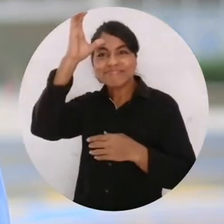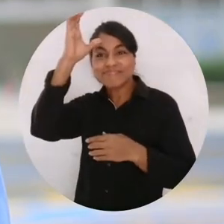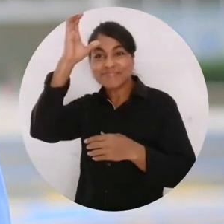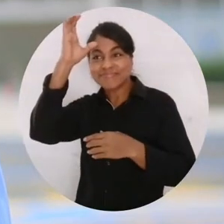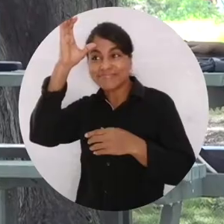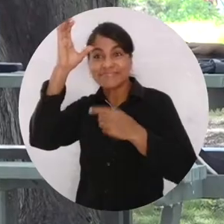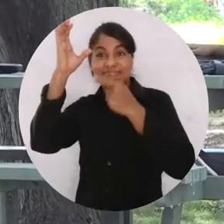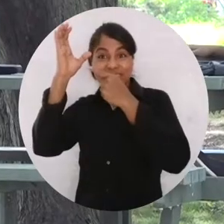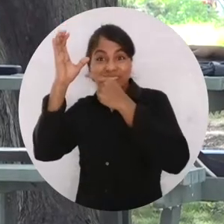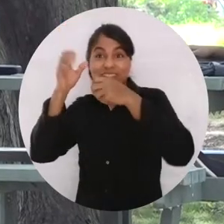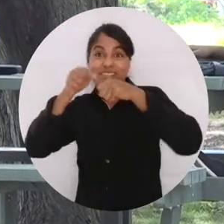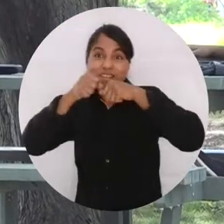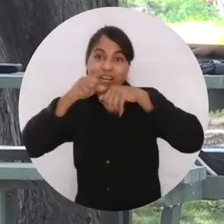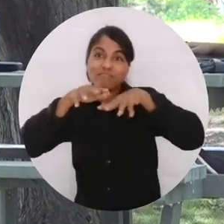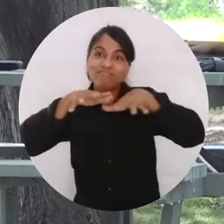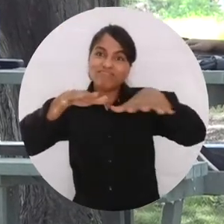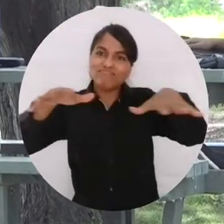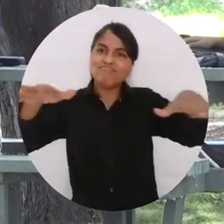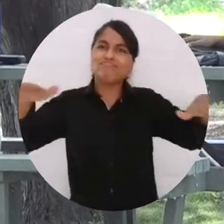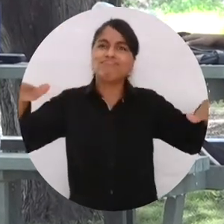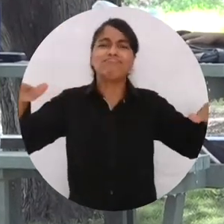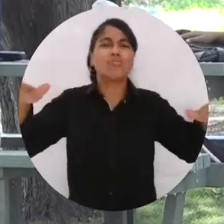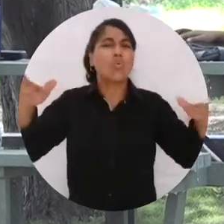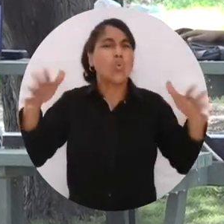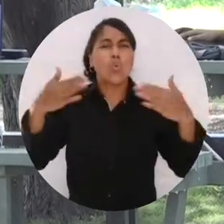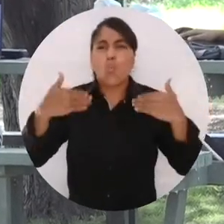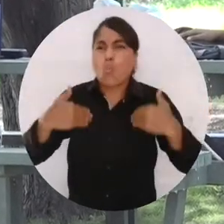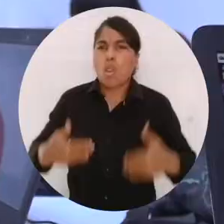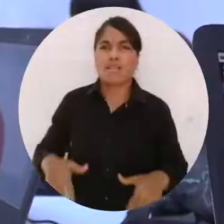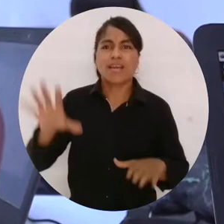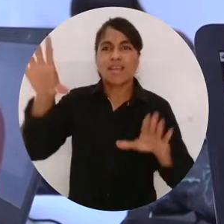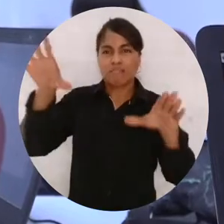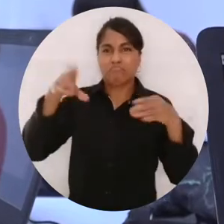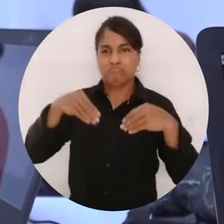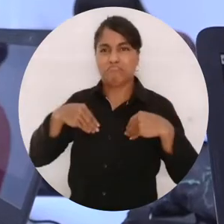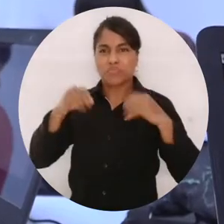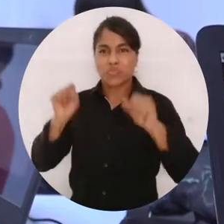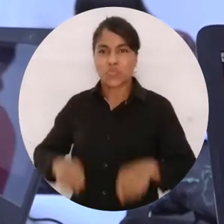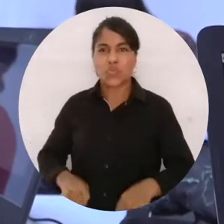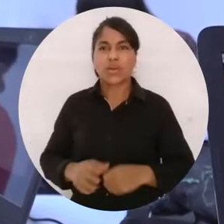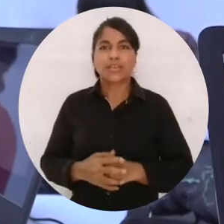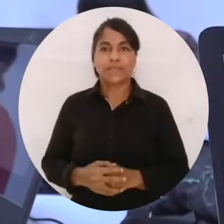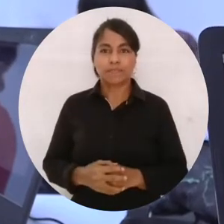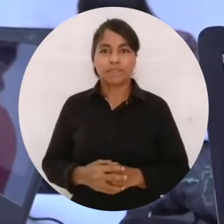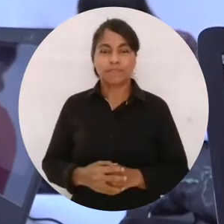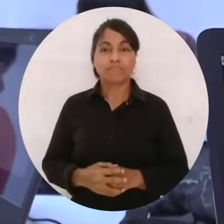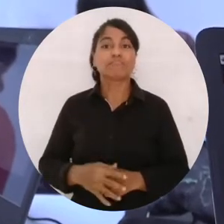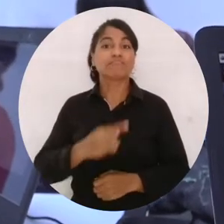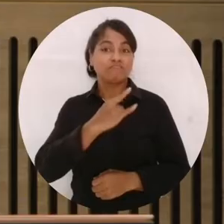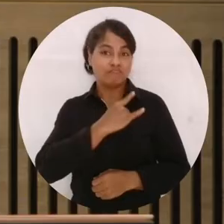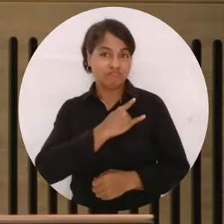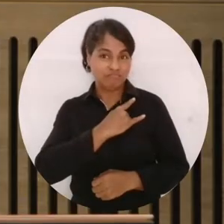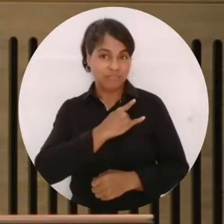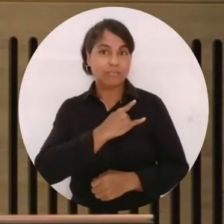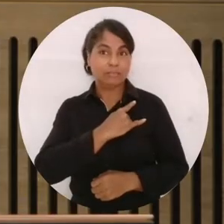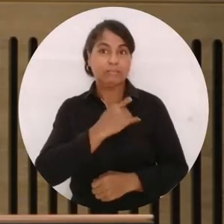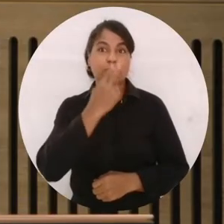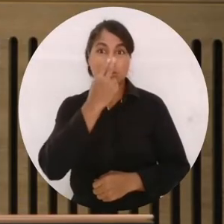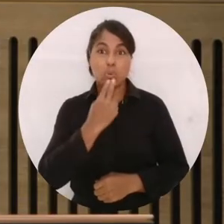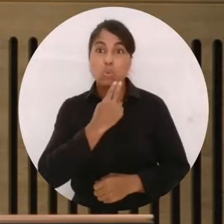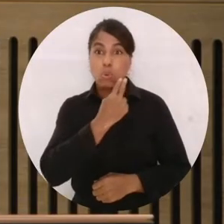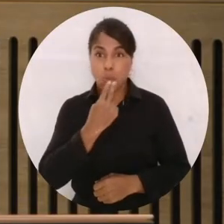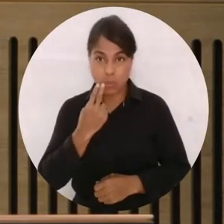se está haciendo al momento de transferirlo se pueda apropiar para todas las personas. Y en ese camino la universidad asume ese